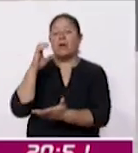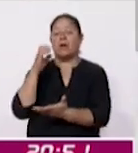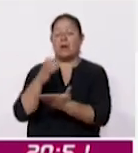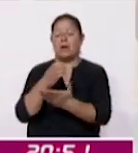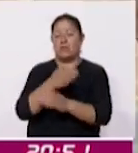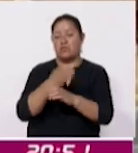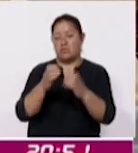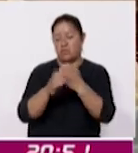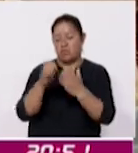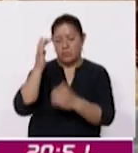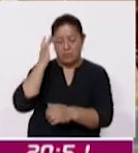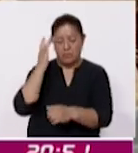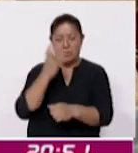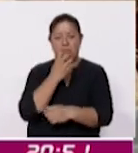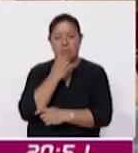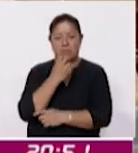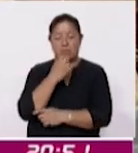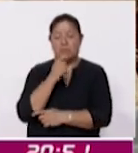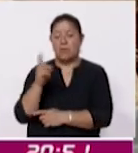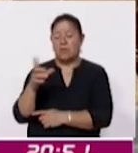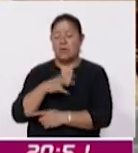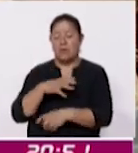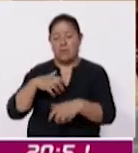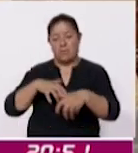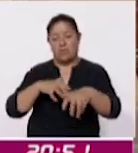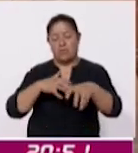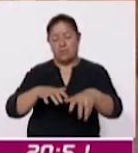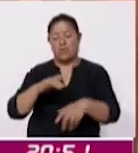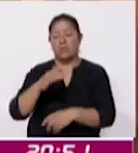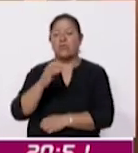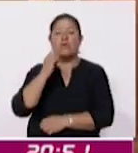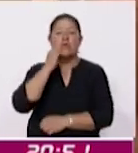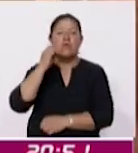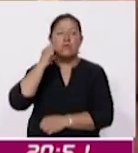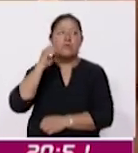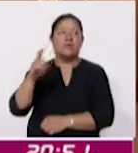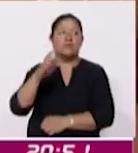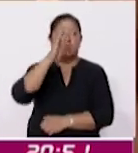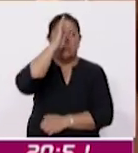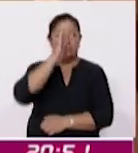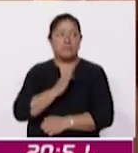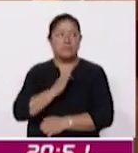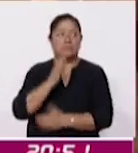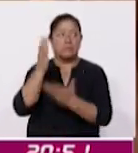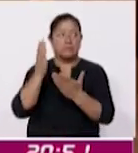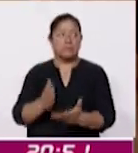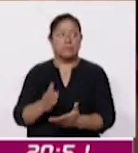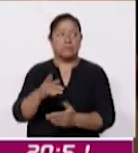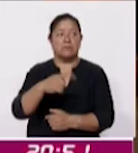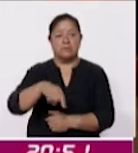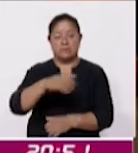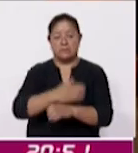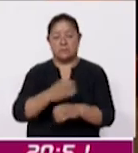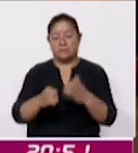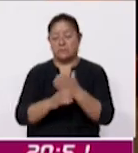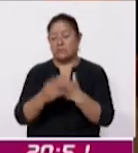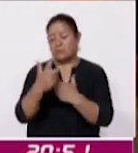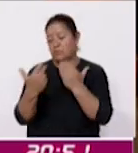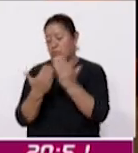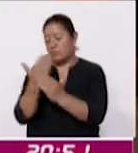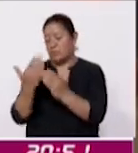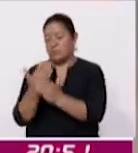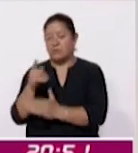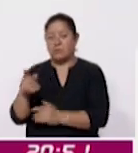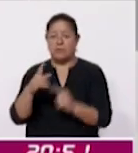Tadeo Tras la procesión El obispo Monseñor Julio César Salcedo oficiará la misa de recepción de las reliquias a las 8 de la mañana en la